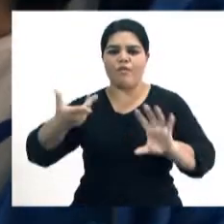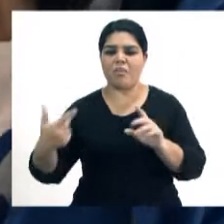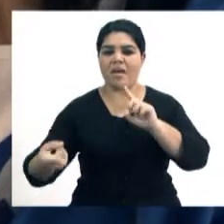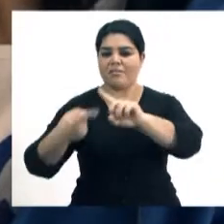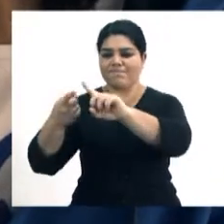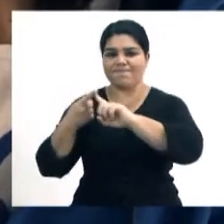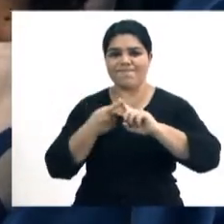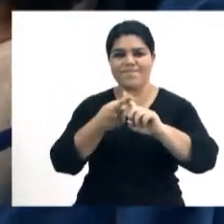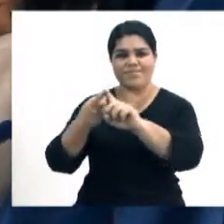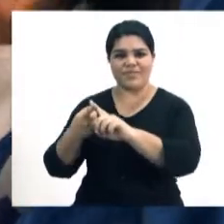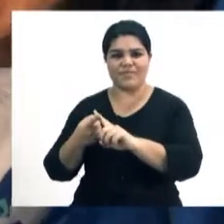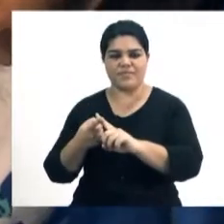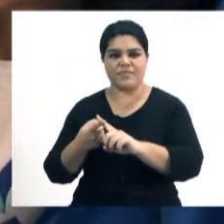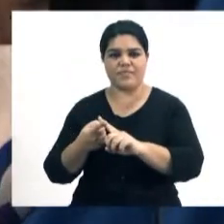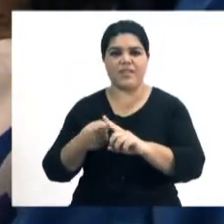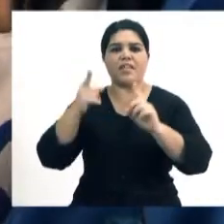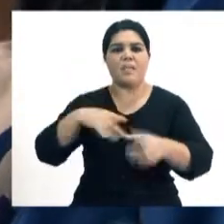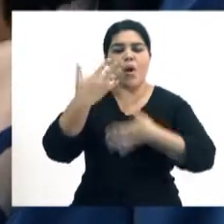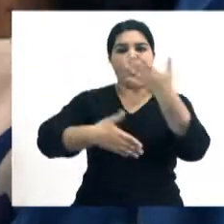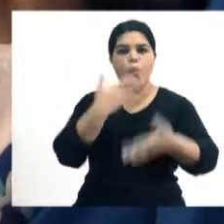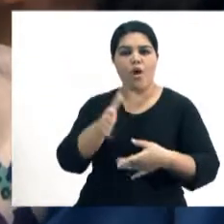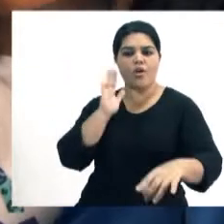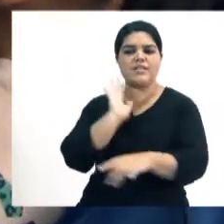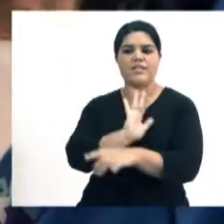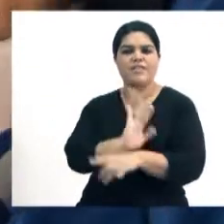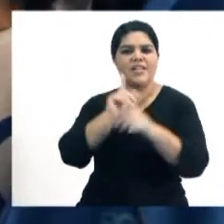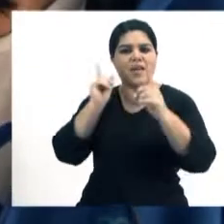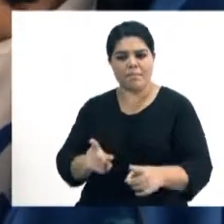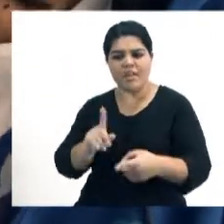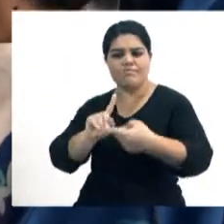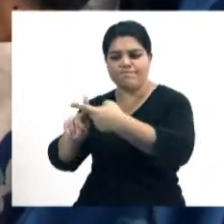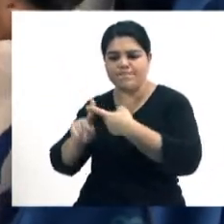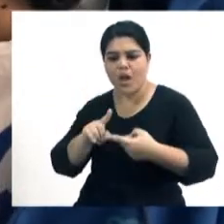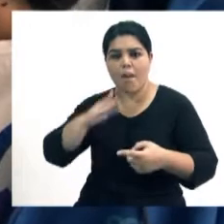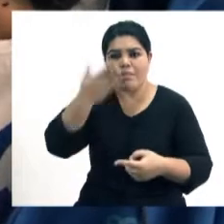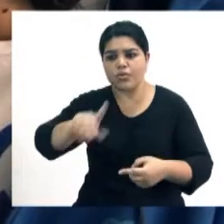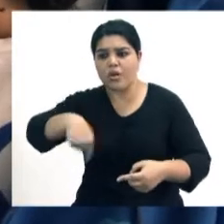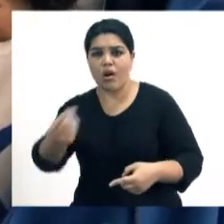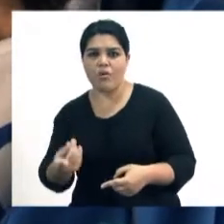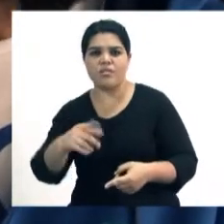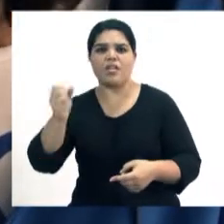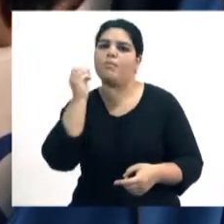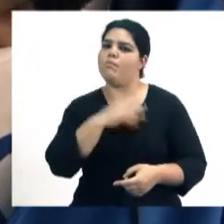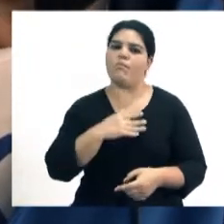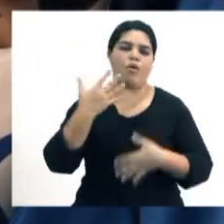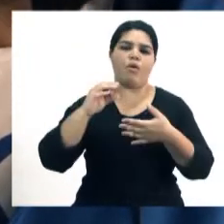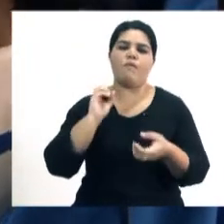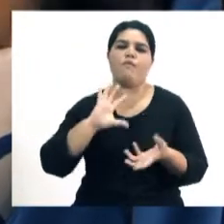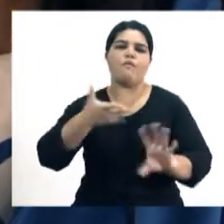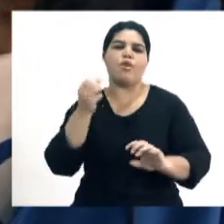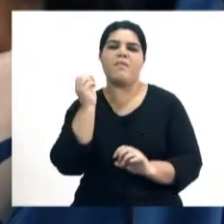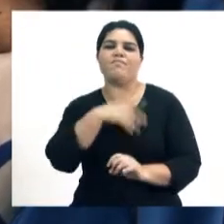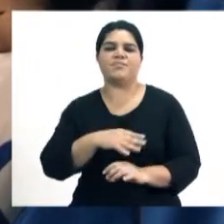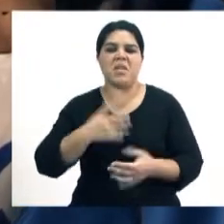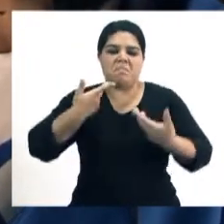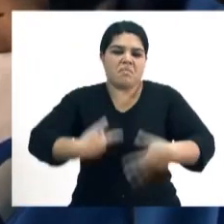interactuar con otros. Y el juego es un ámbito de interacción con otros. Entonces fácilmente podemos ver que es el mejor ámbito, la forma